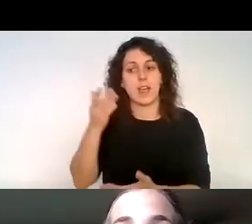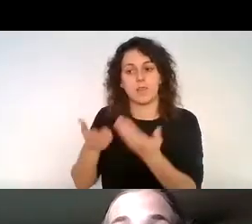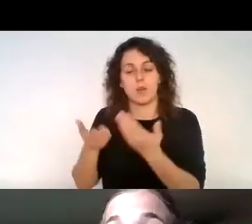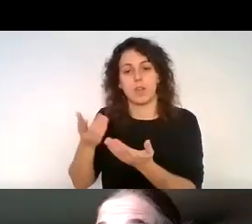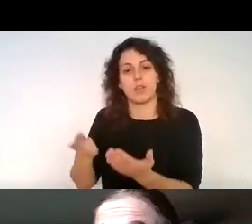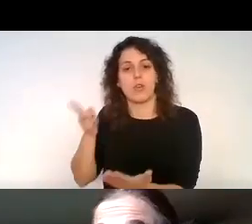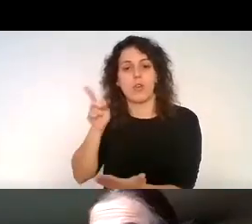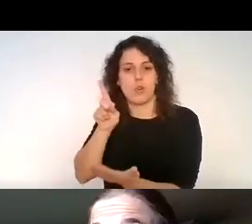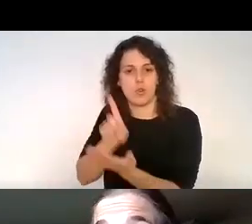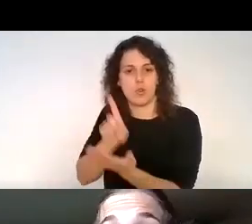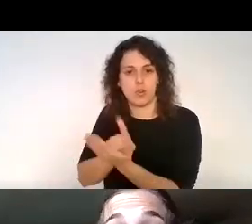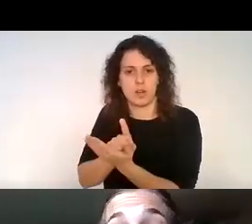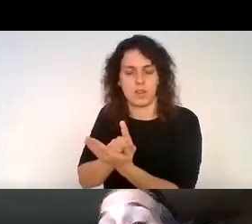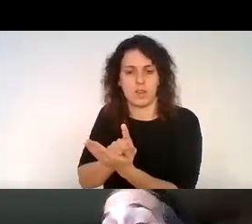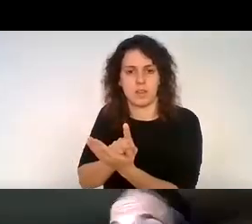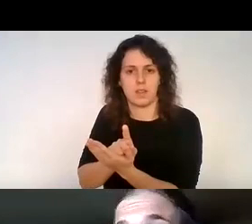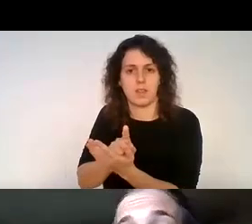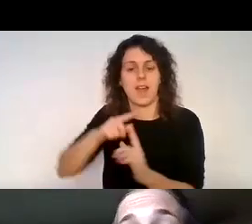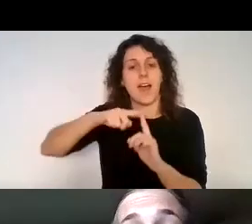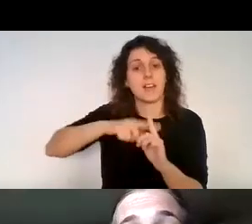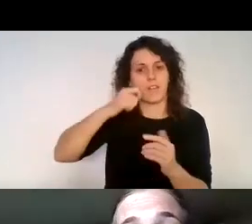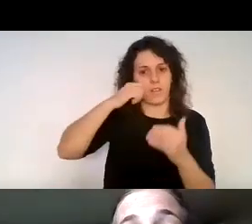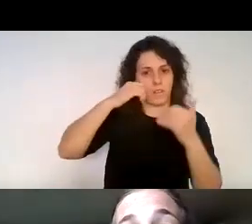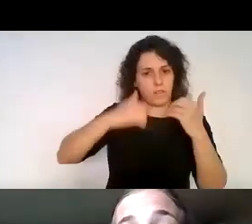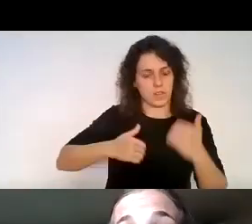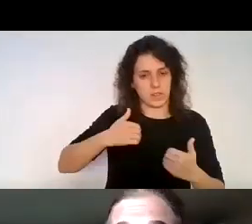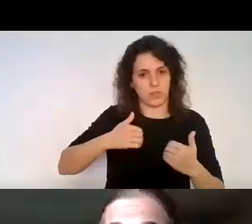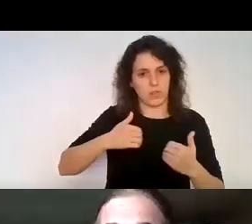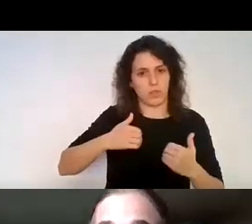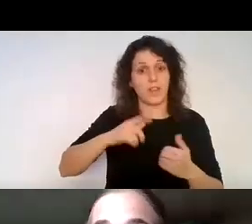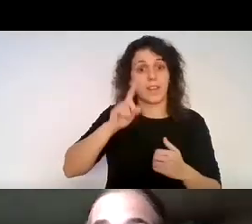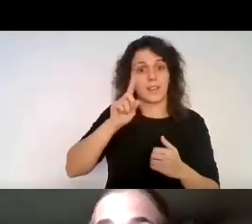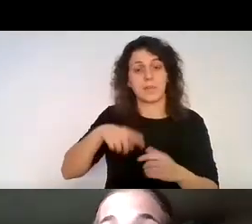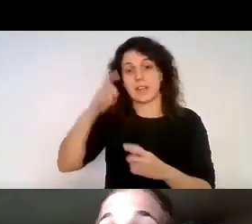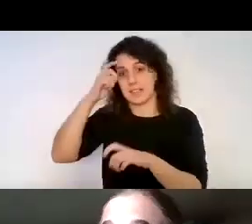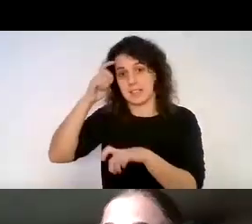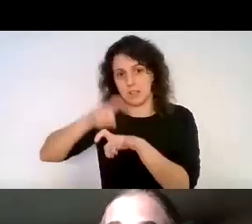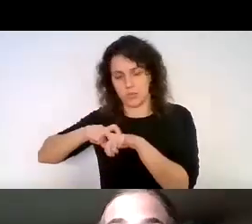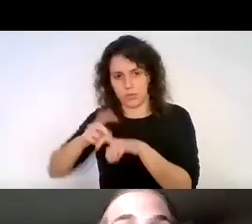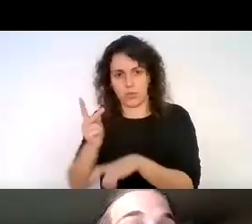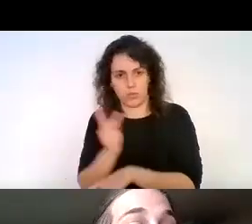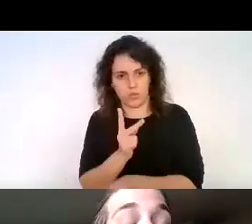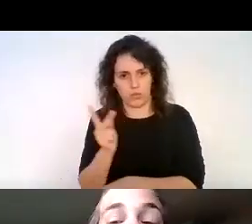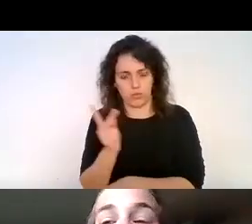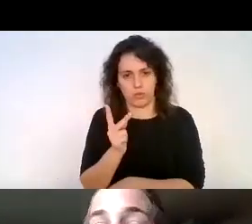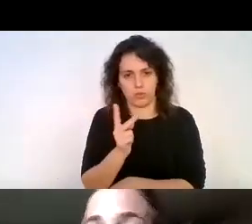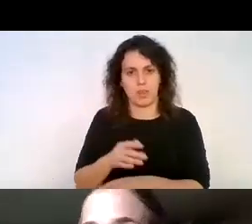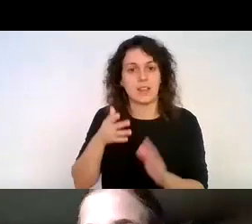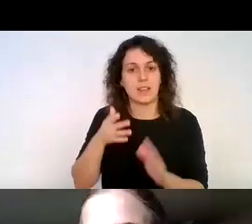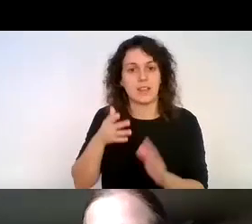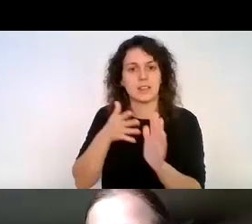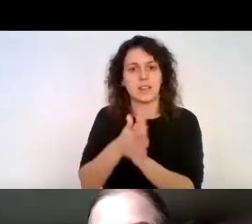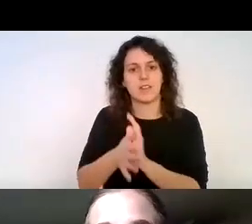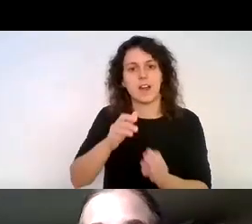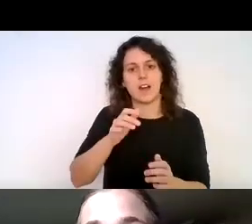tanto al nivel físico que también psicológico es decir el estado de ánimo